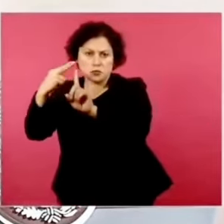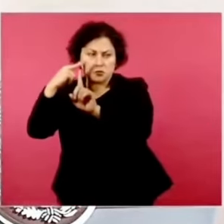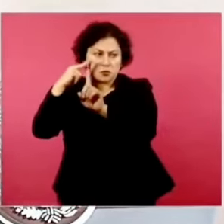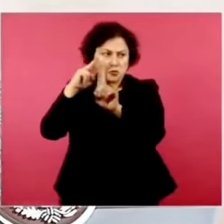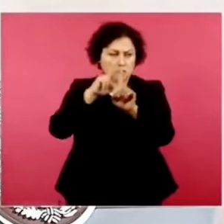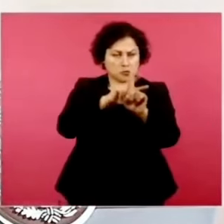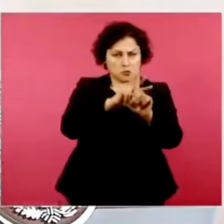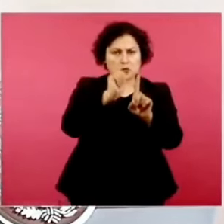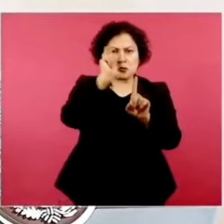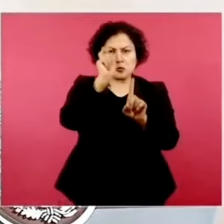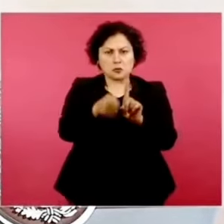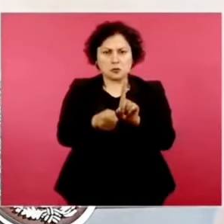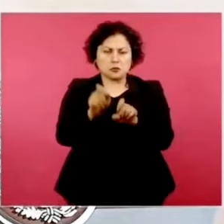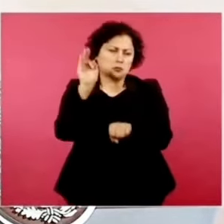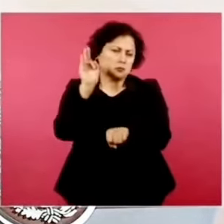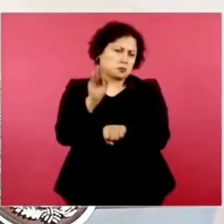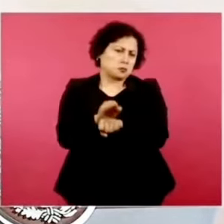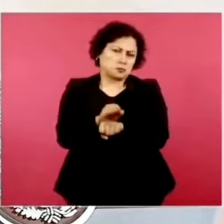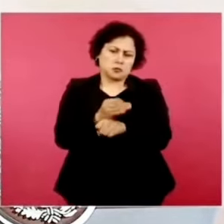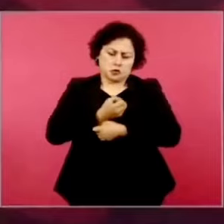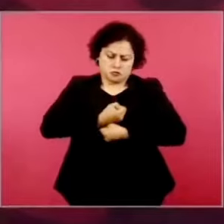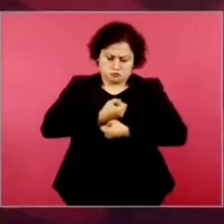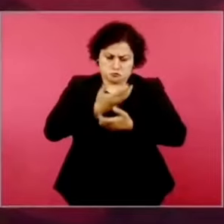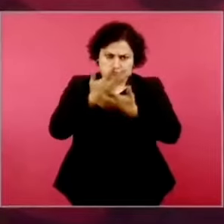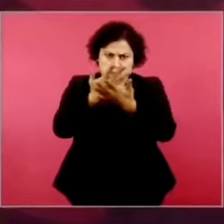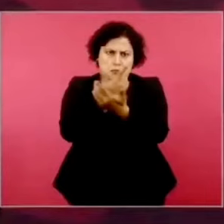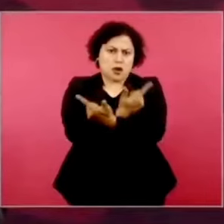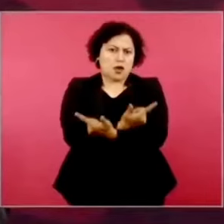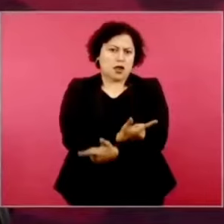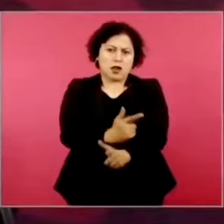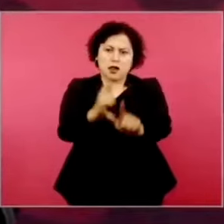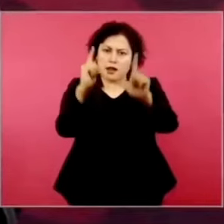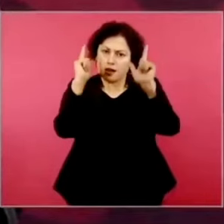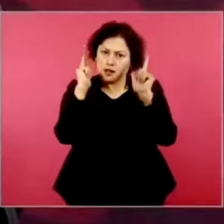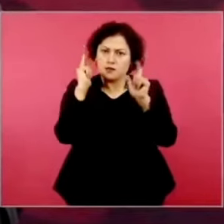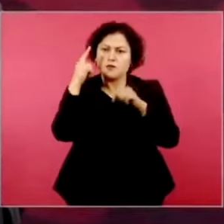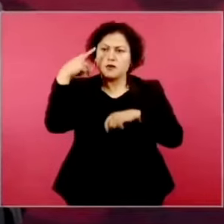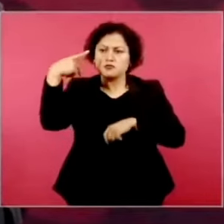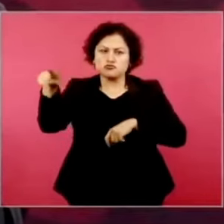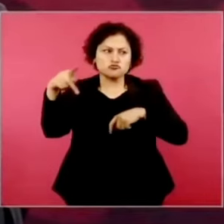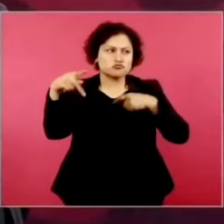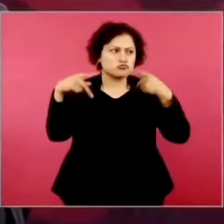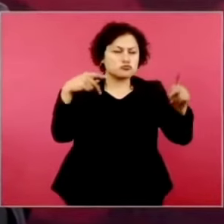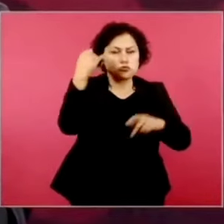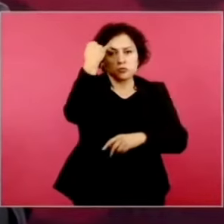manifestación de las ideas, pero